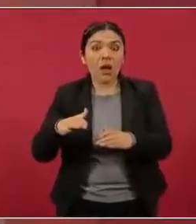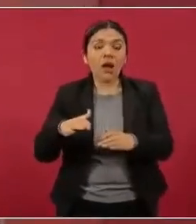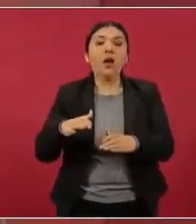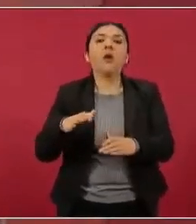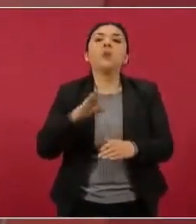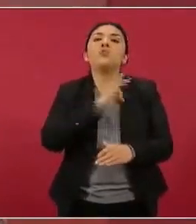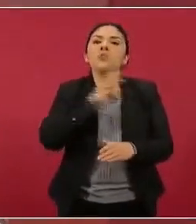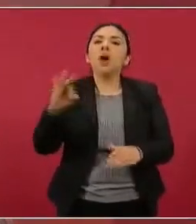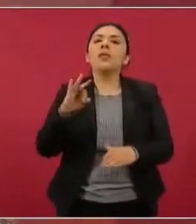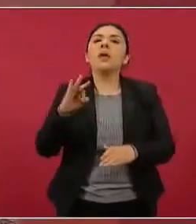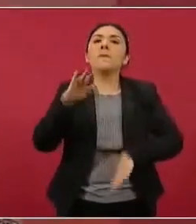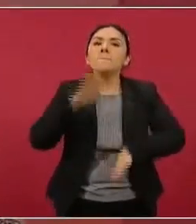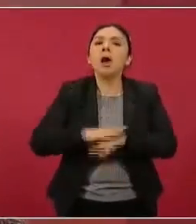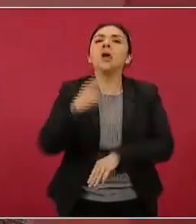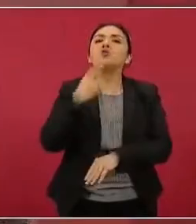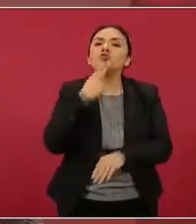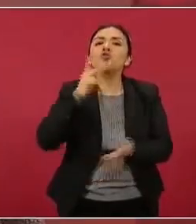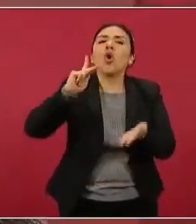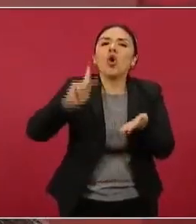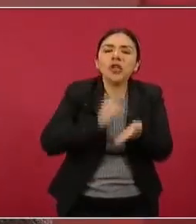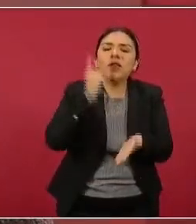estén utilizando.